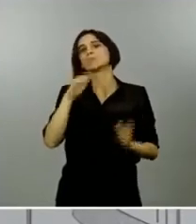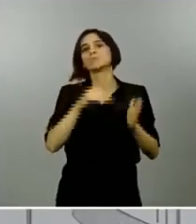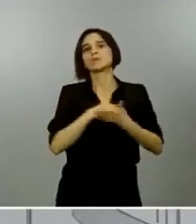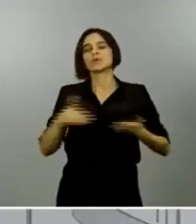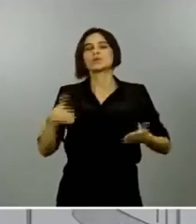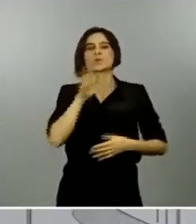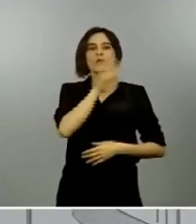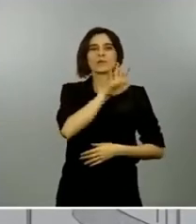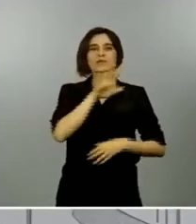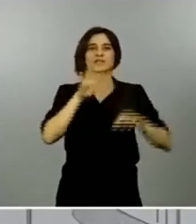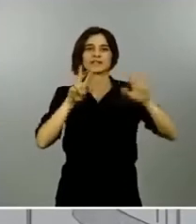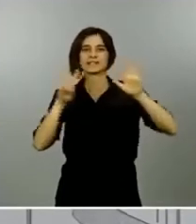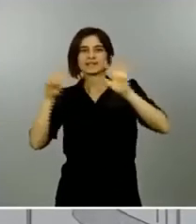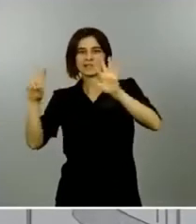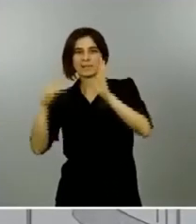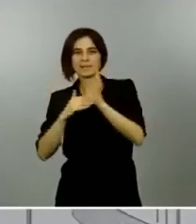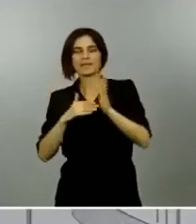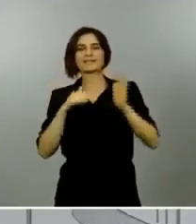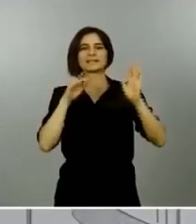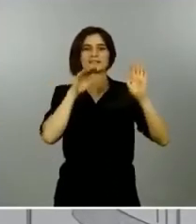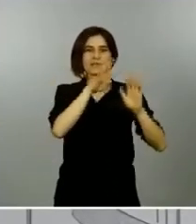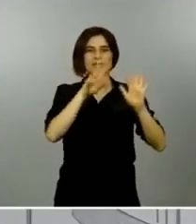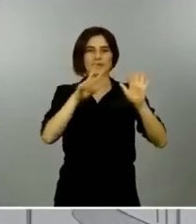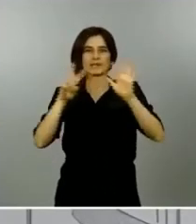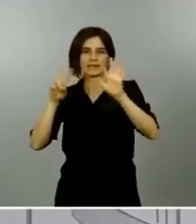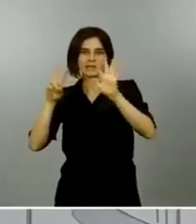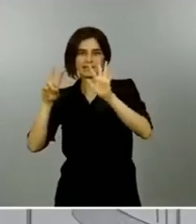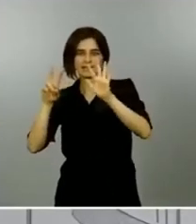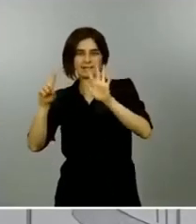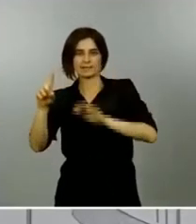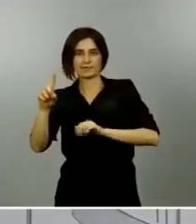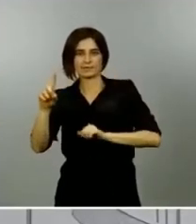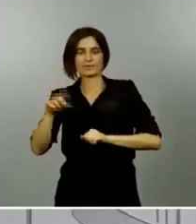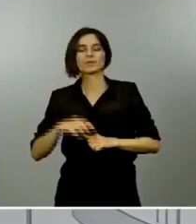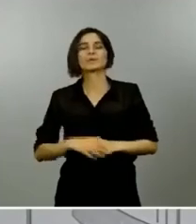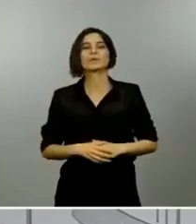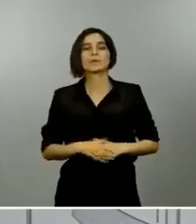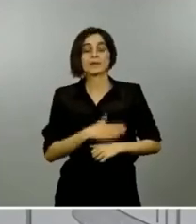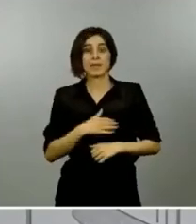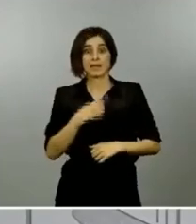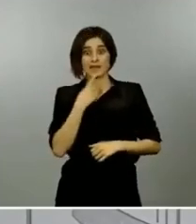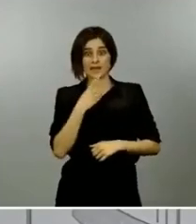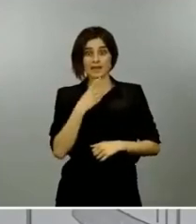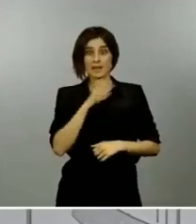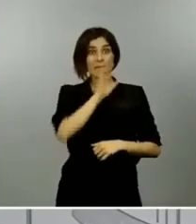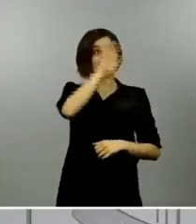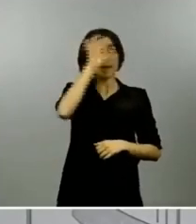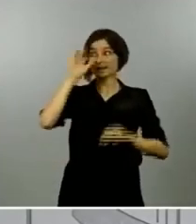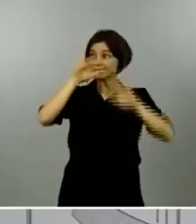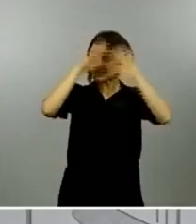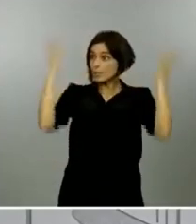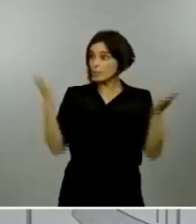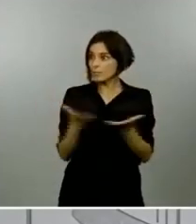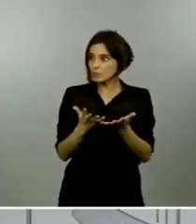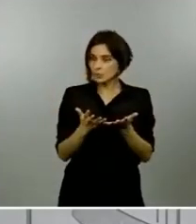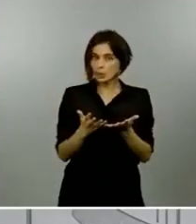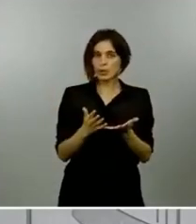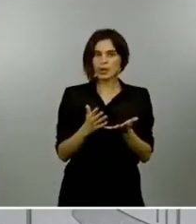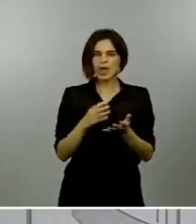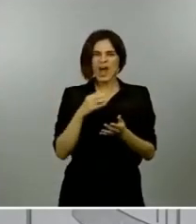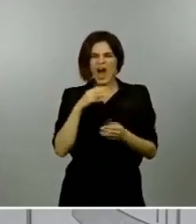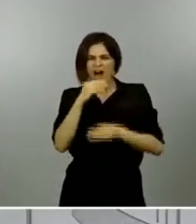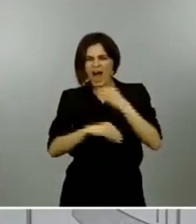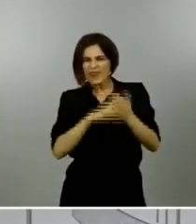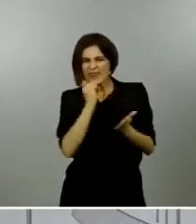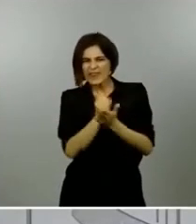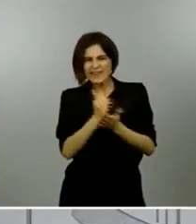.761 somos de los países que más test estamos realizando respecto a a la segunda de las cuestiones